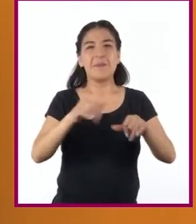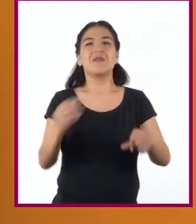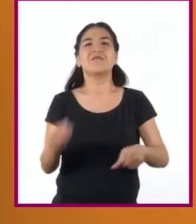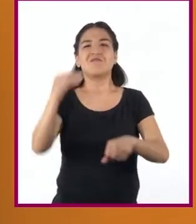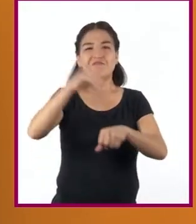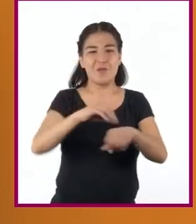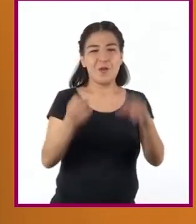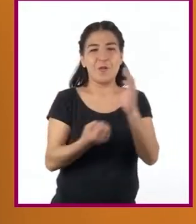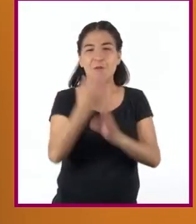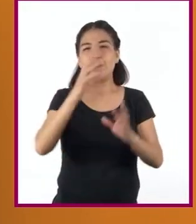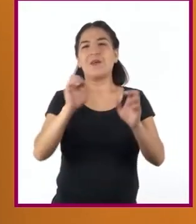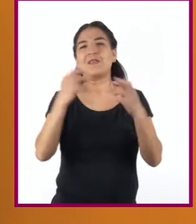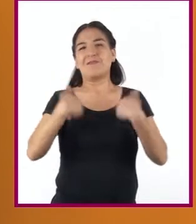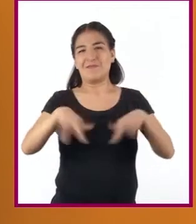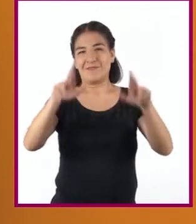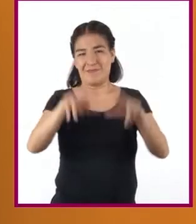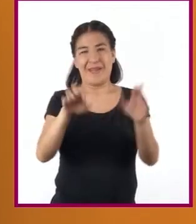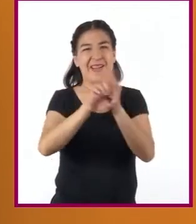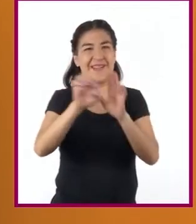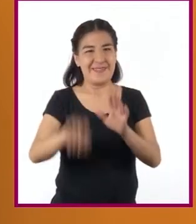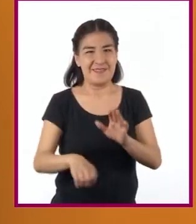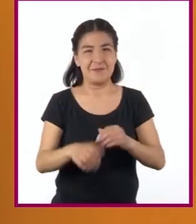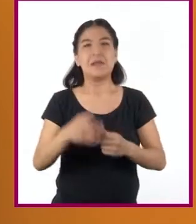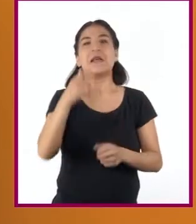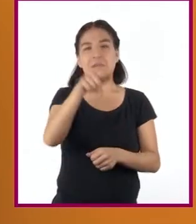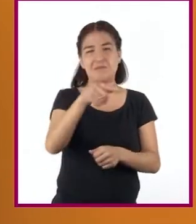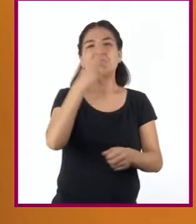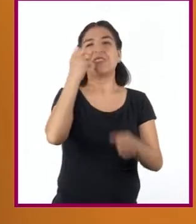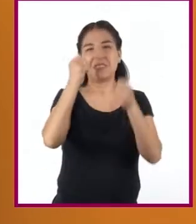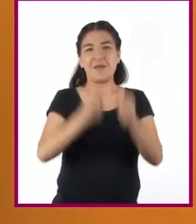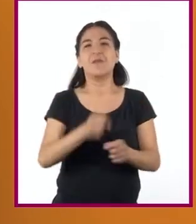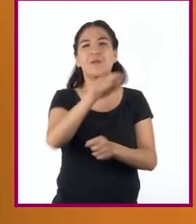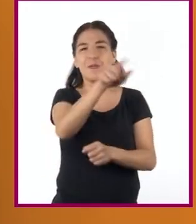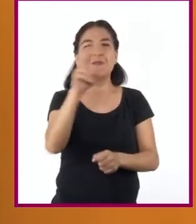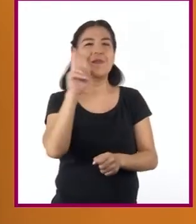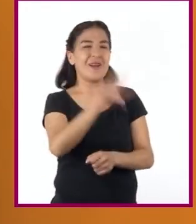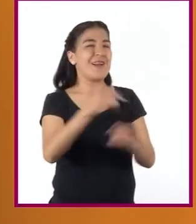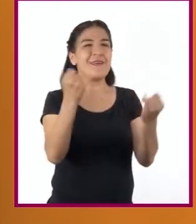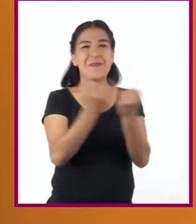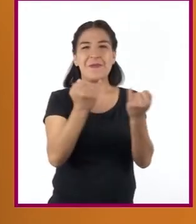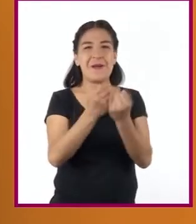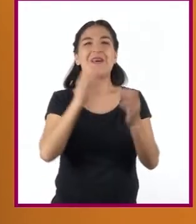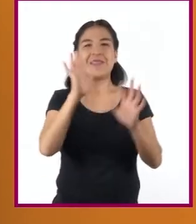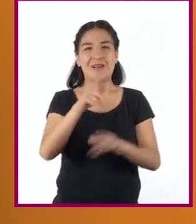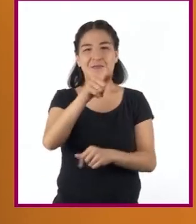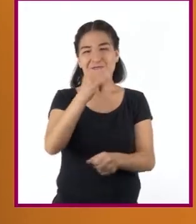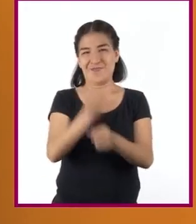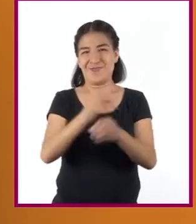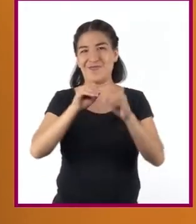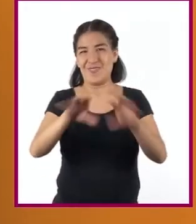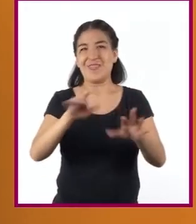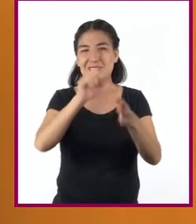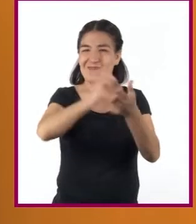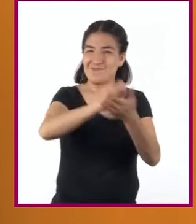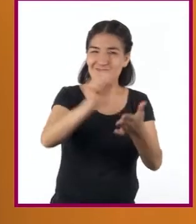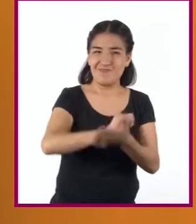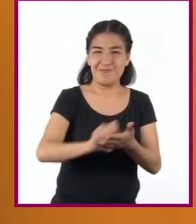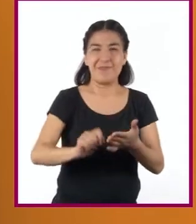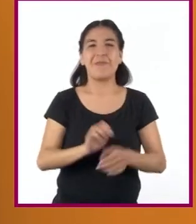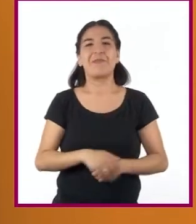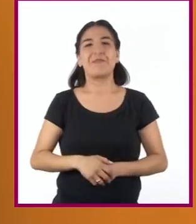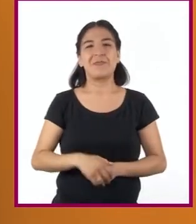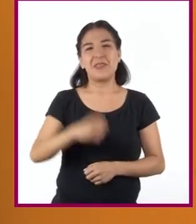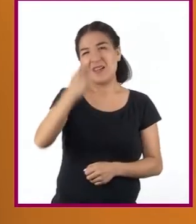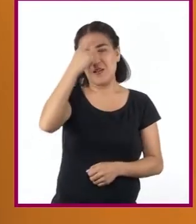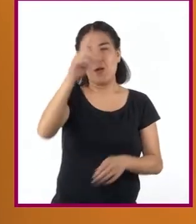formas de representación. Por ejemplo, y esto seguramente le resultará familiar si han elaborado informes. Se crearon los